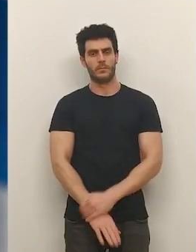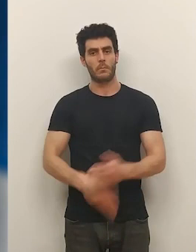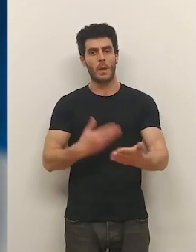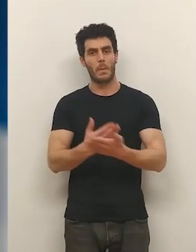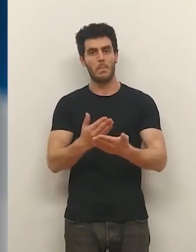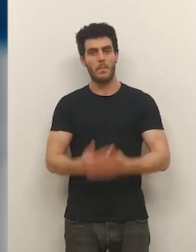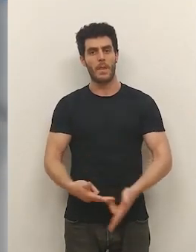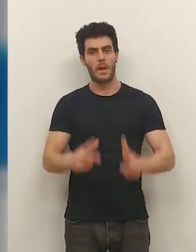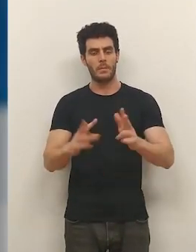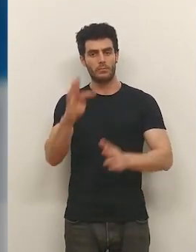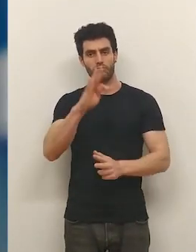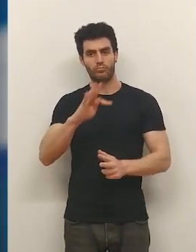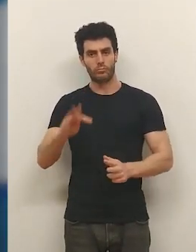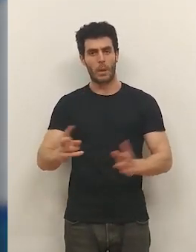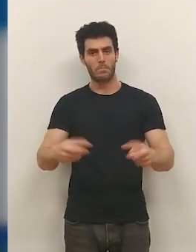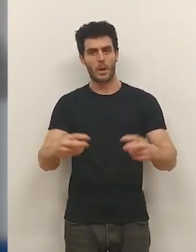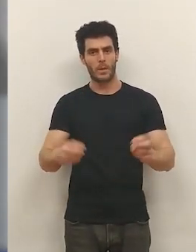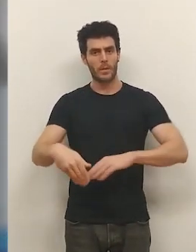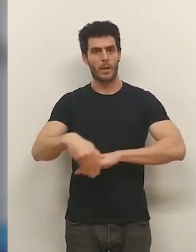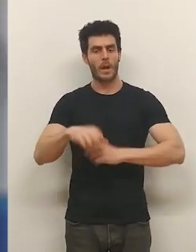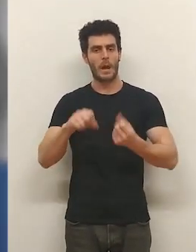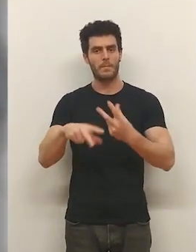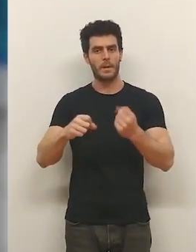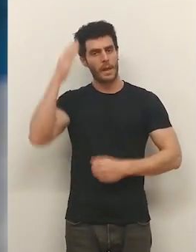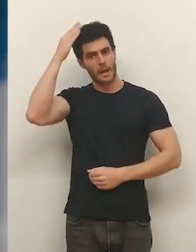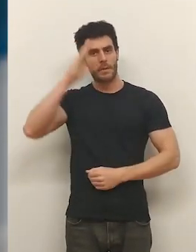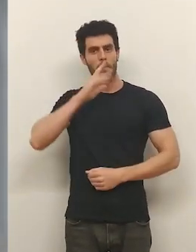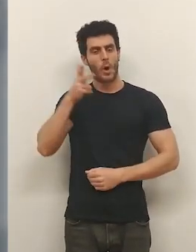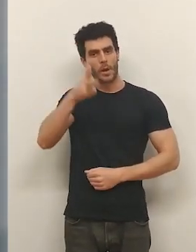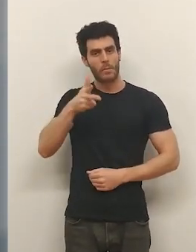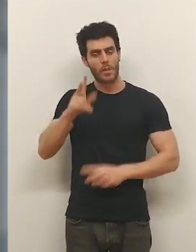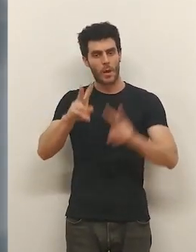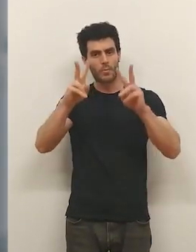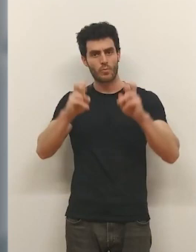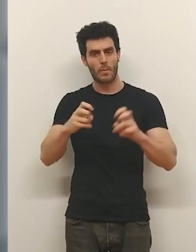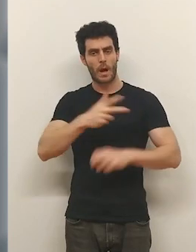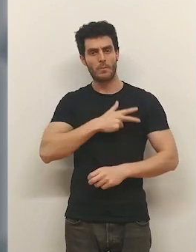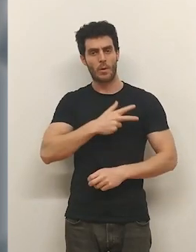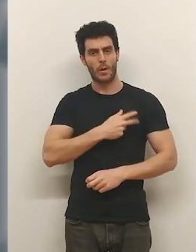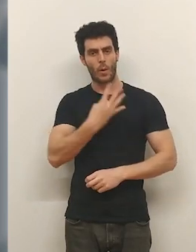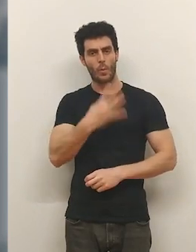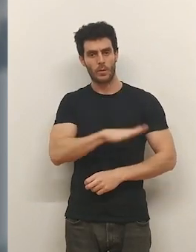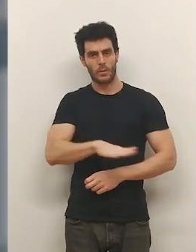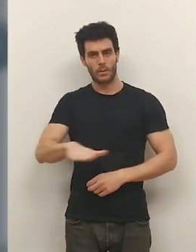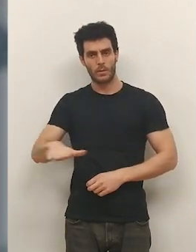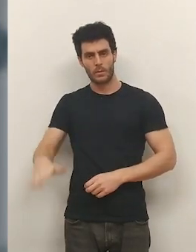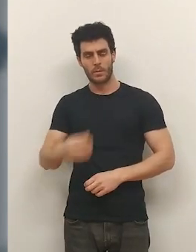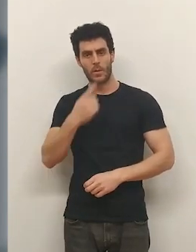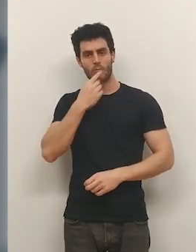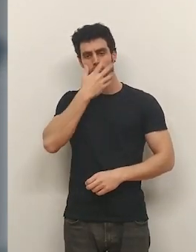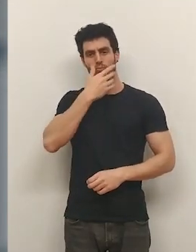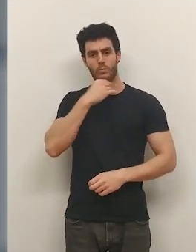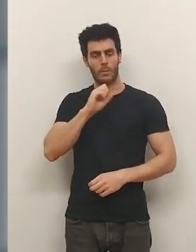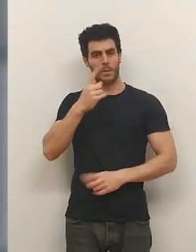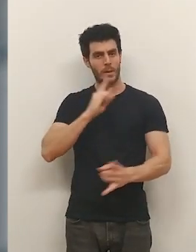...piden la libertad de los supuestos violadores de Avenida de Navarra... ...tras aparecer una nueva grabación... ...los abogados de estos cuatro menores han conocido... ...que la